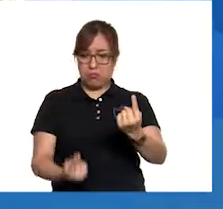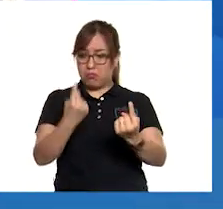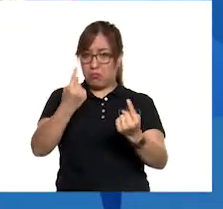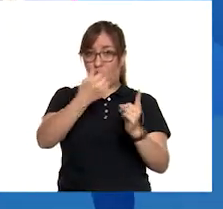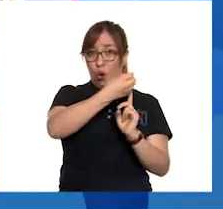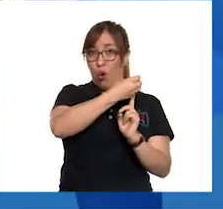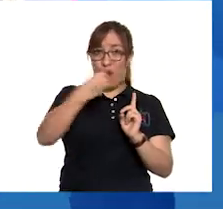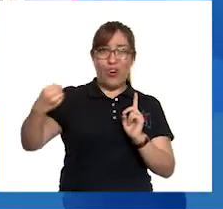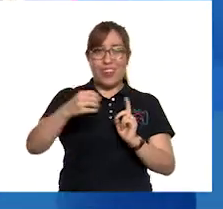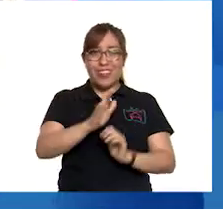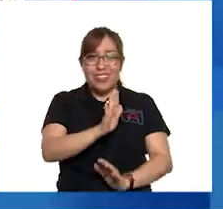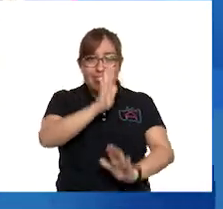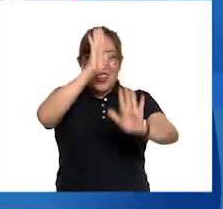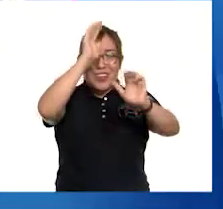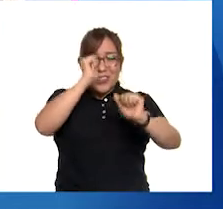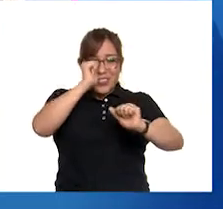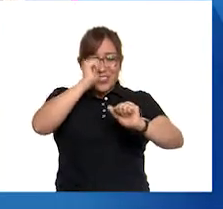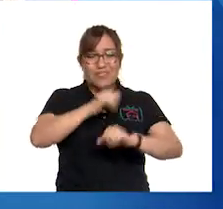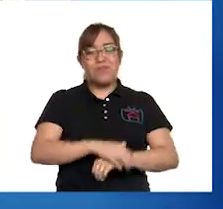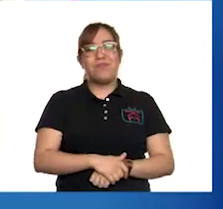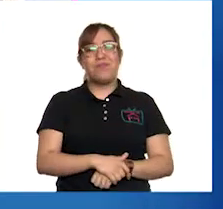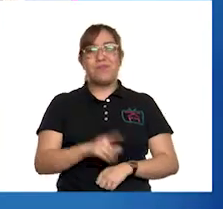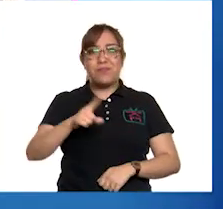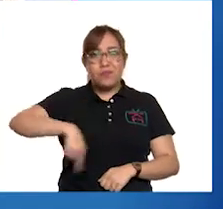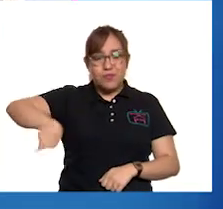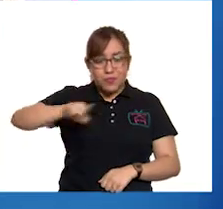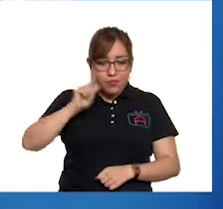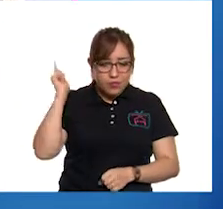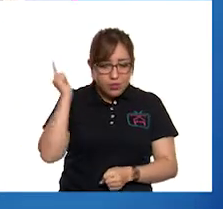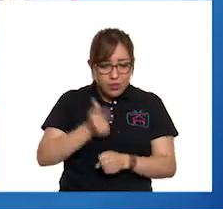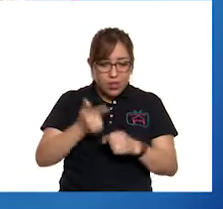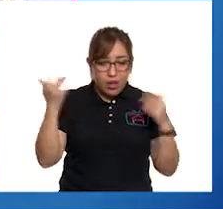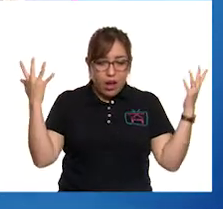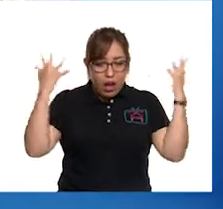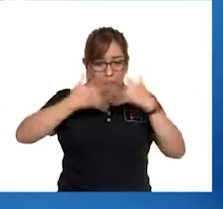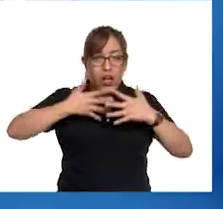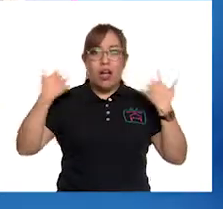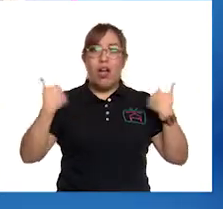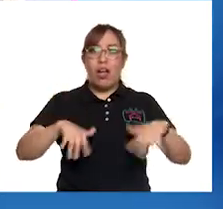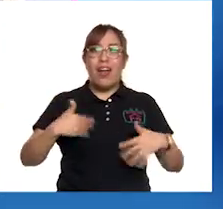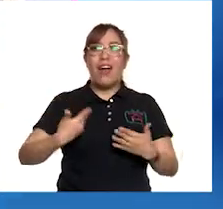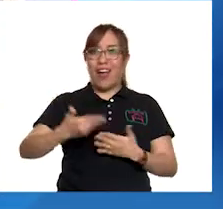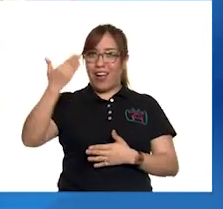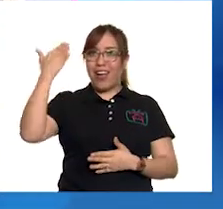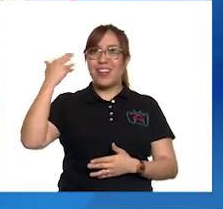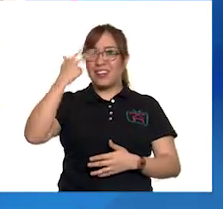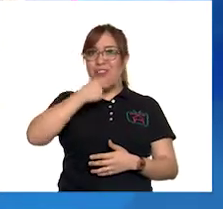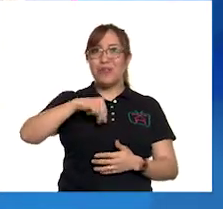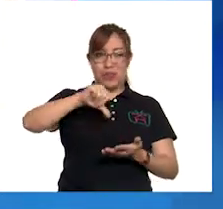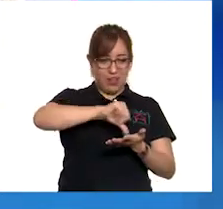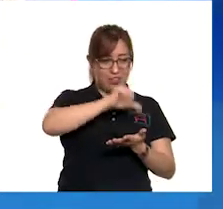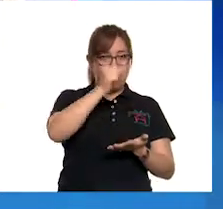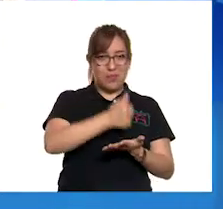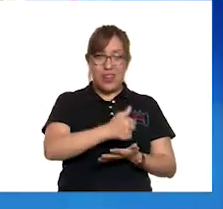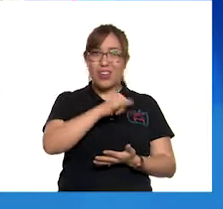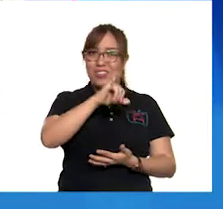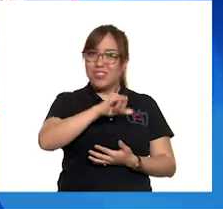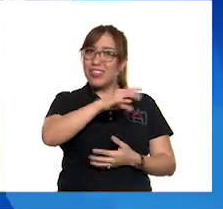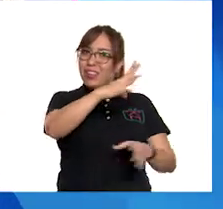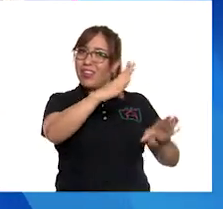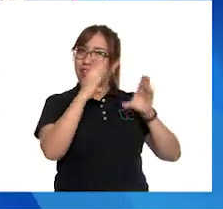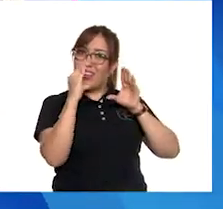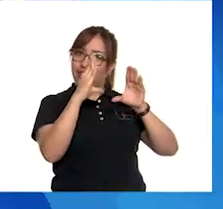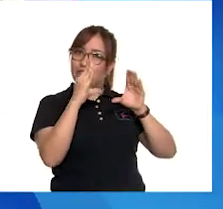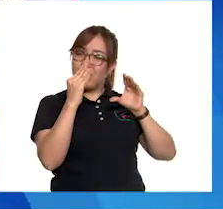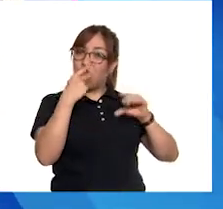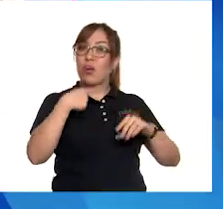ellos. Descubrieron que habían aprendido mucho de enanito Marimandón. Solo necesitaban tener